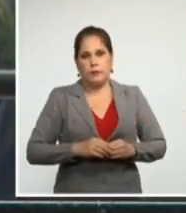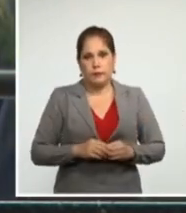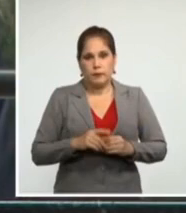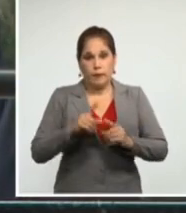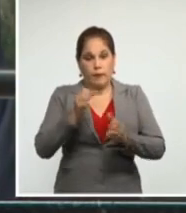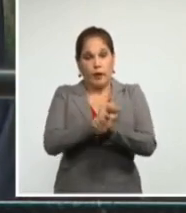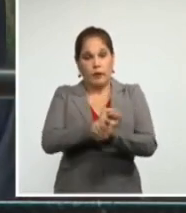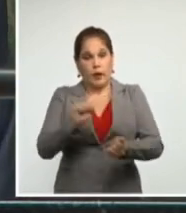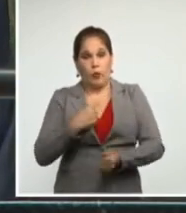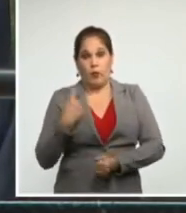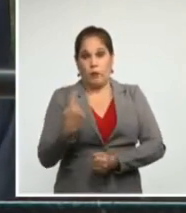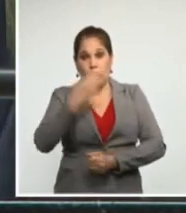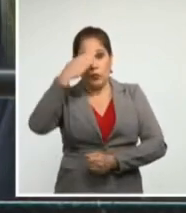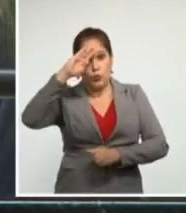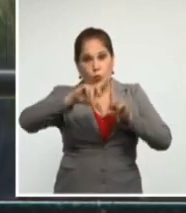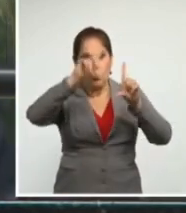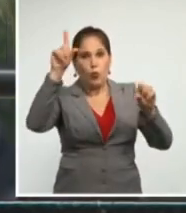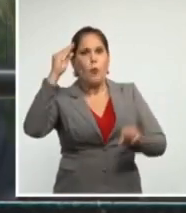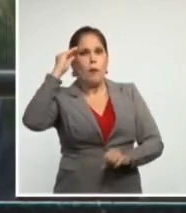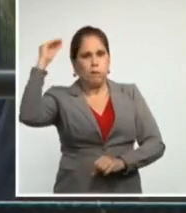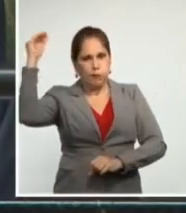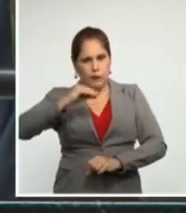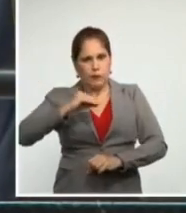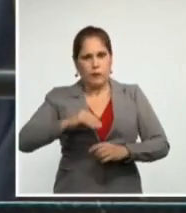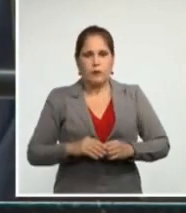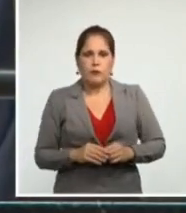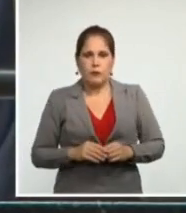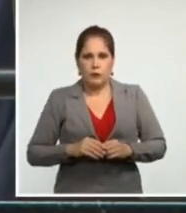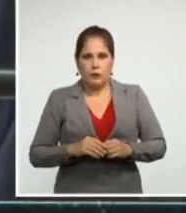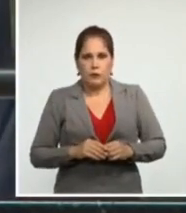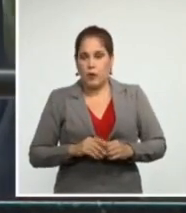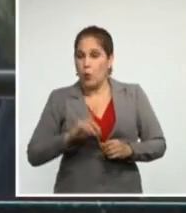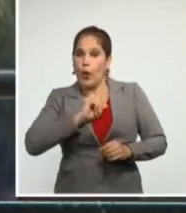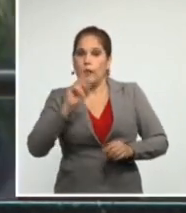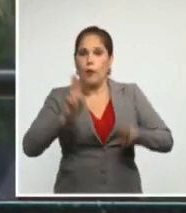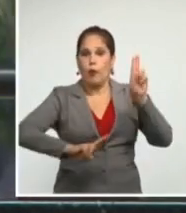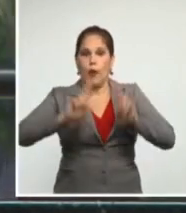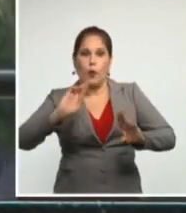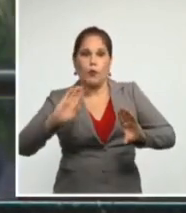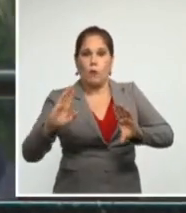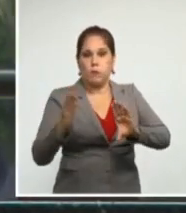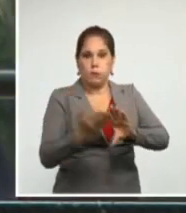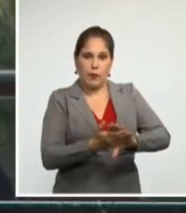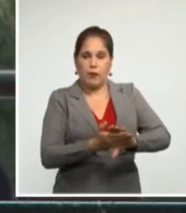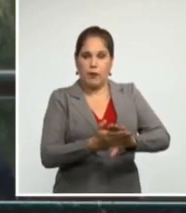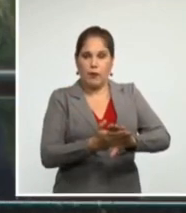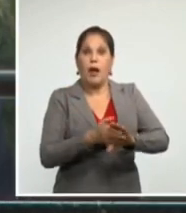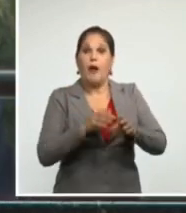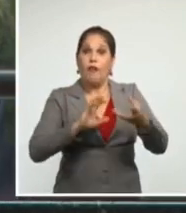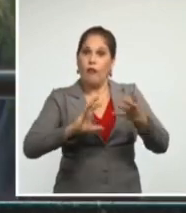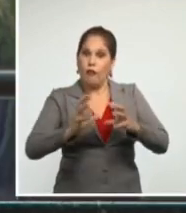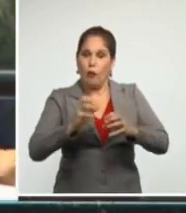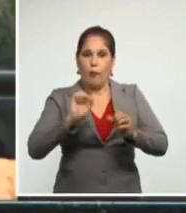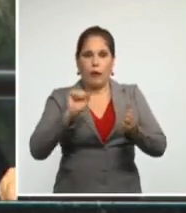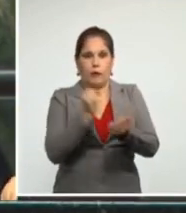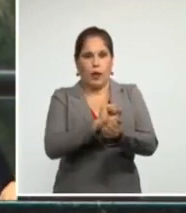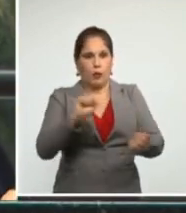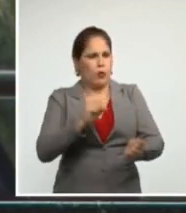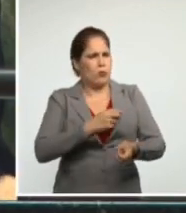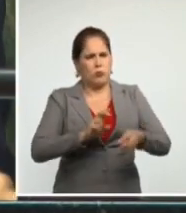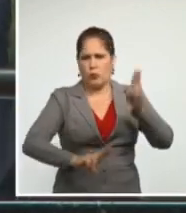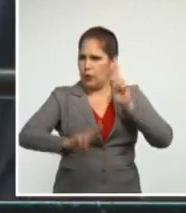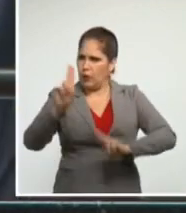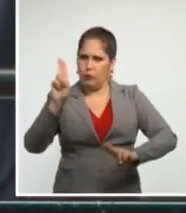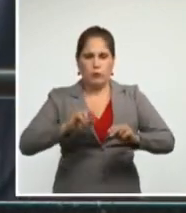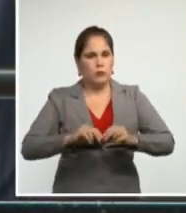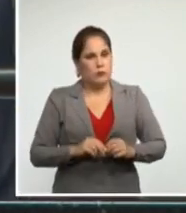es sabido, es de condena absoluta a esa práctica cualquiera que sea